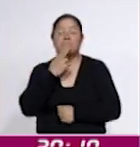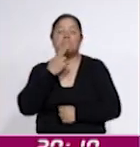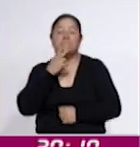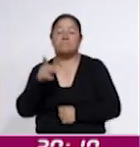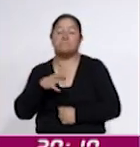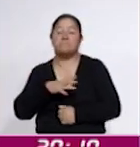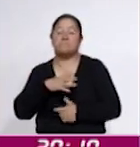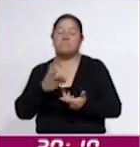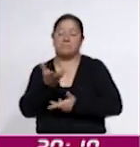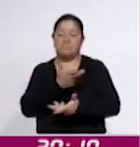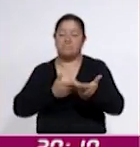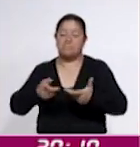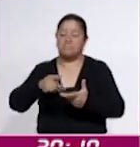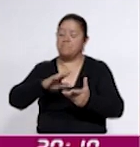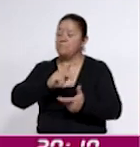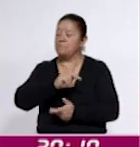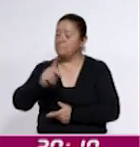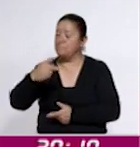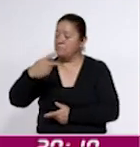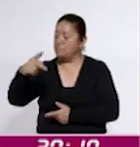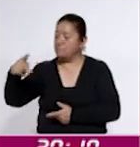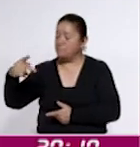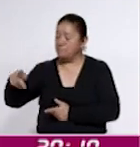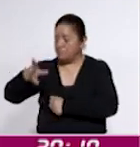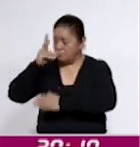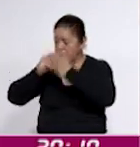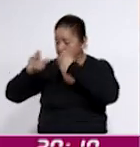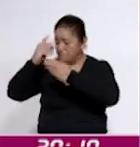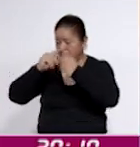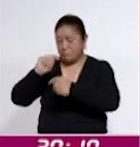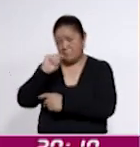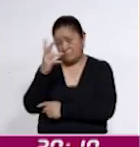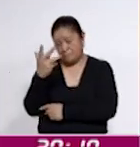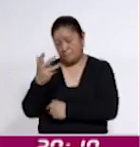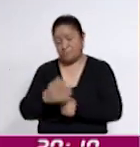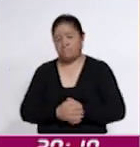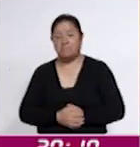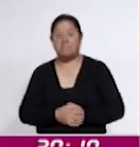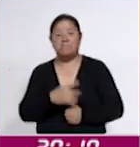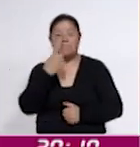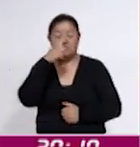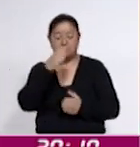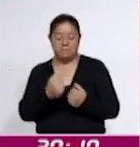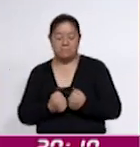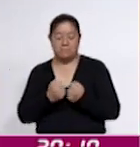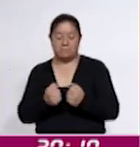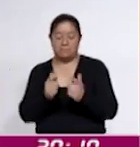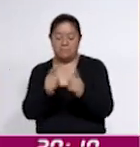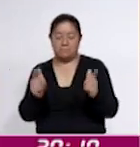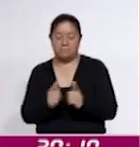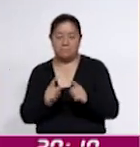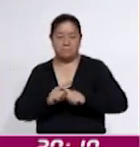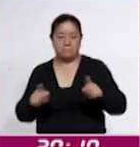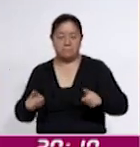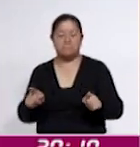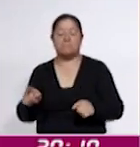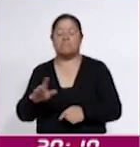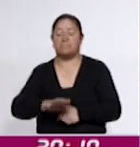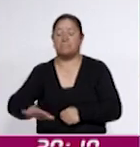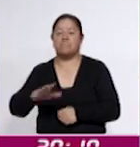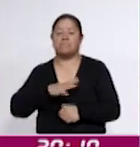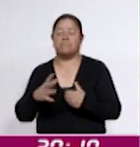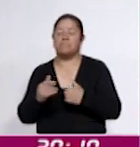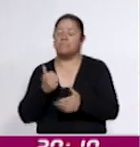telecomunicaciones y las tecnologías de la información y comunicación, para empoderar a diversos grupos de la población y contribuir a la